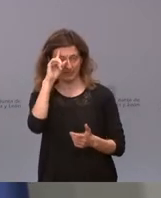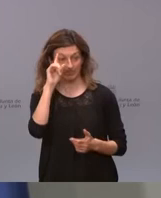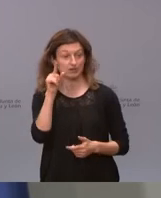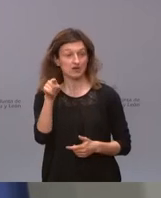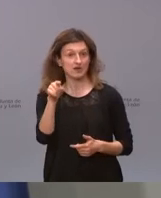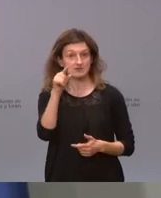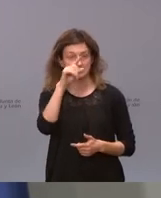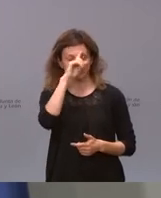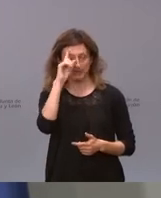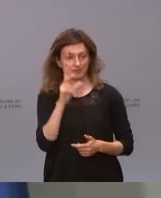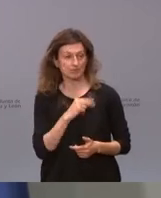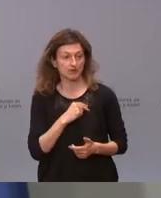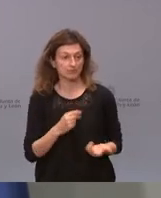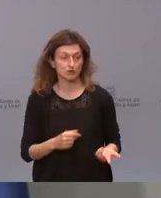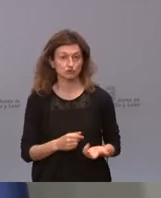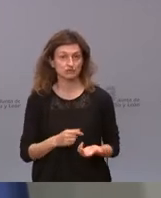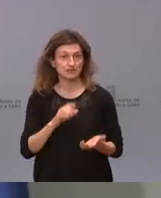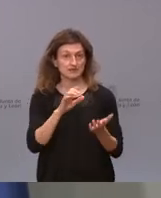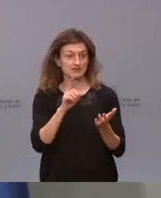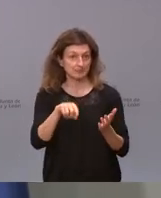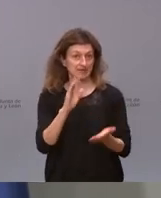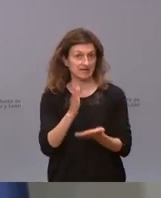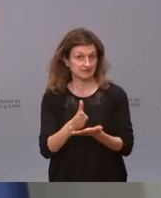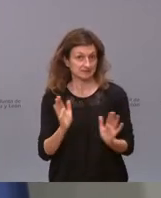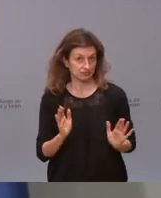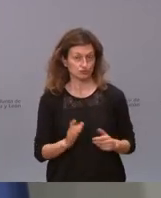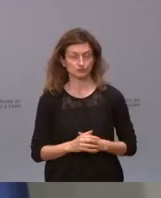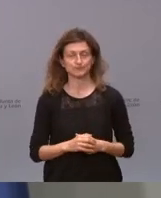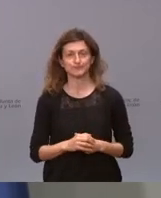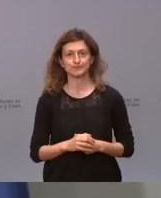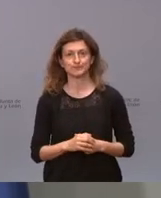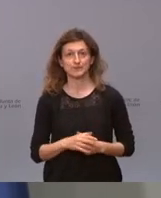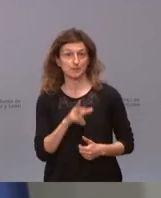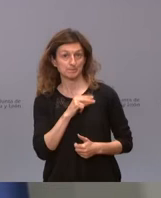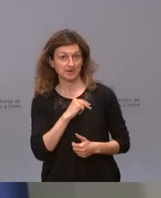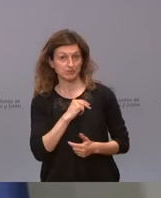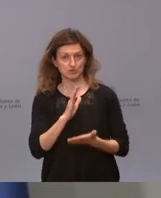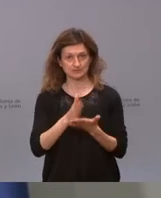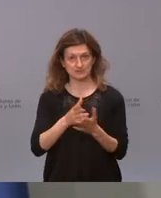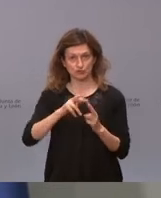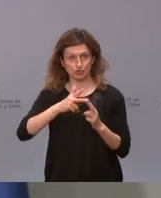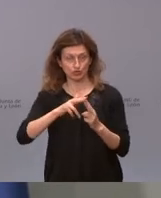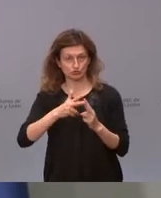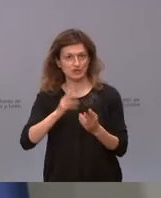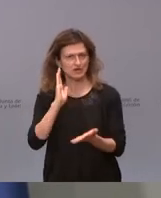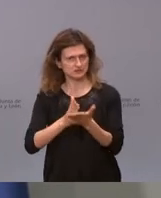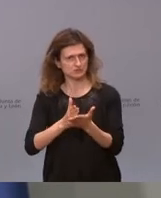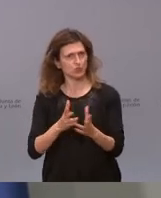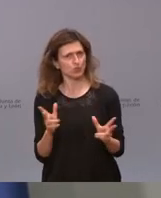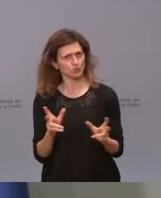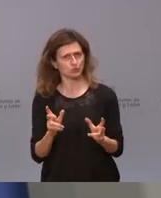Madrid hay premios y castigos. Hay premios y castigos. Y castigos muy severos.